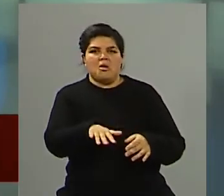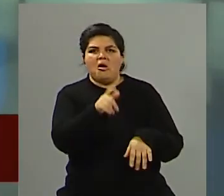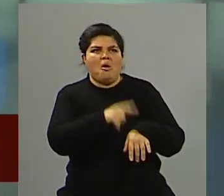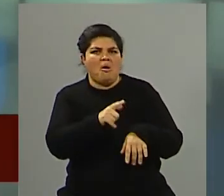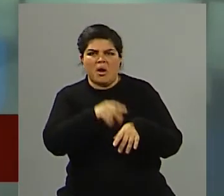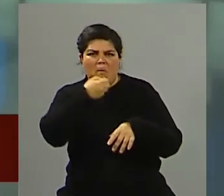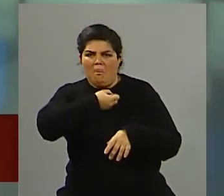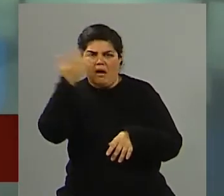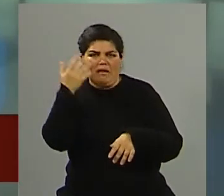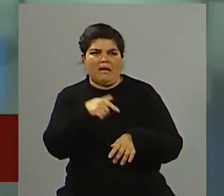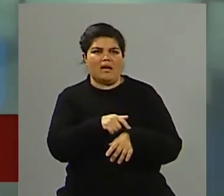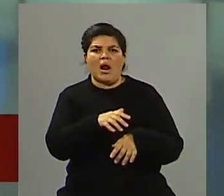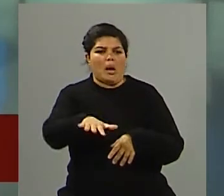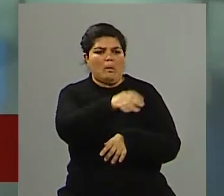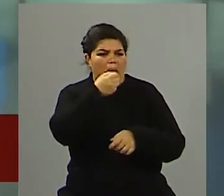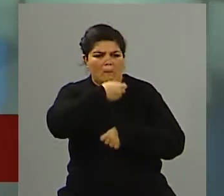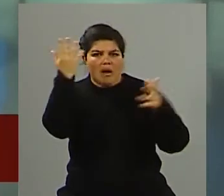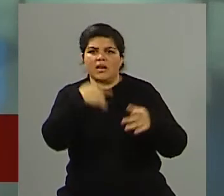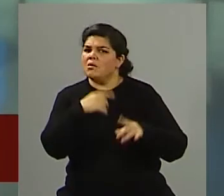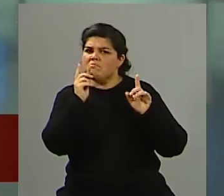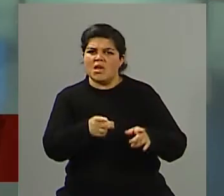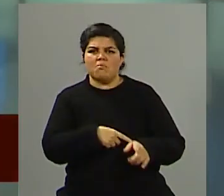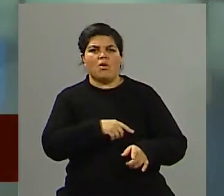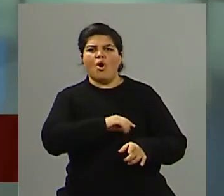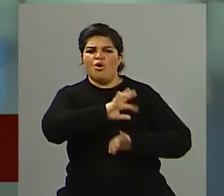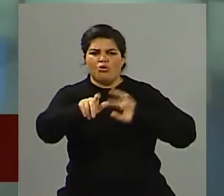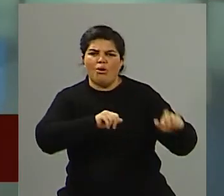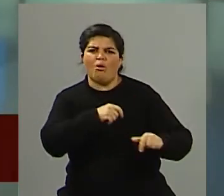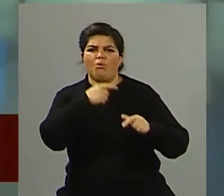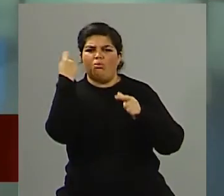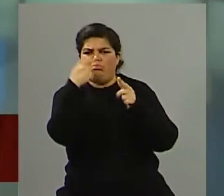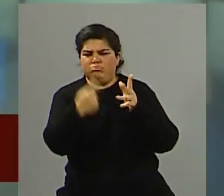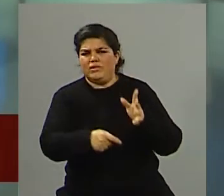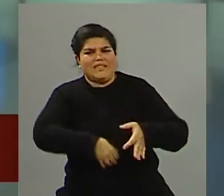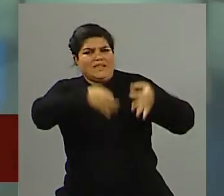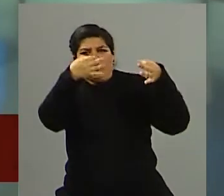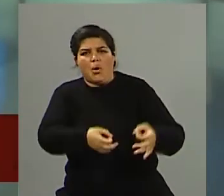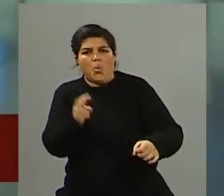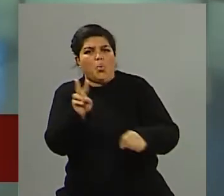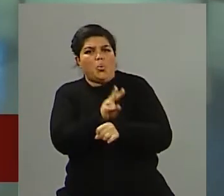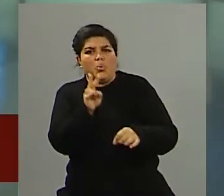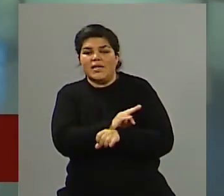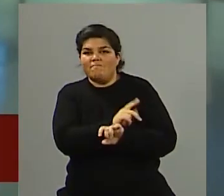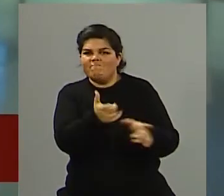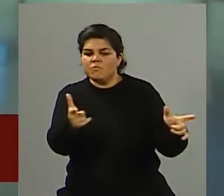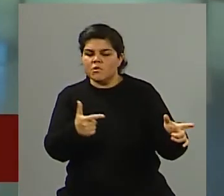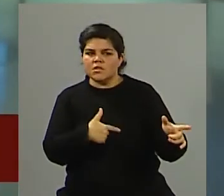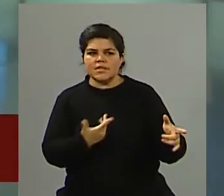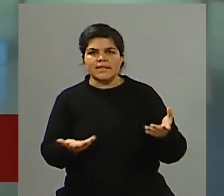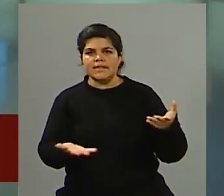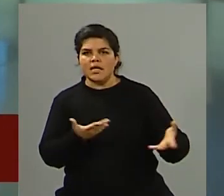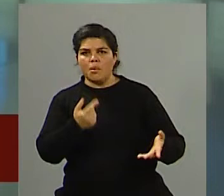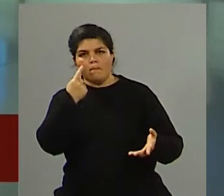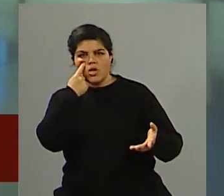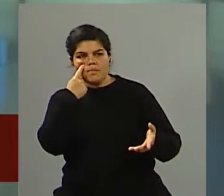cualquier edad no hay distinción y la verdad que vivir en una inseguridad total y no tener por lo menos respuesta ni acompañamiento de un estado